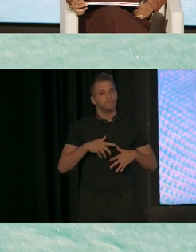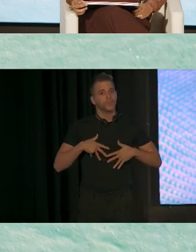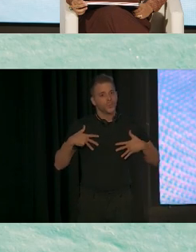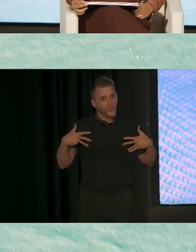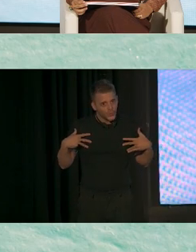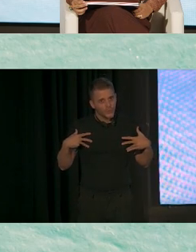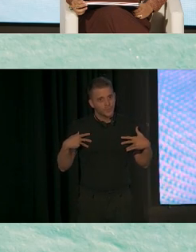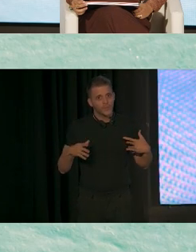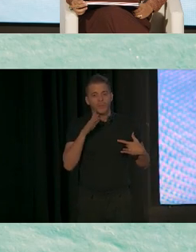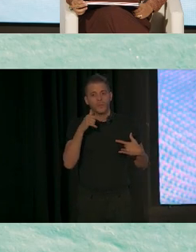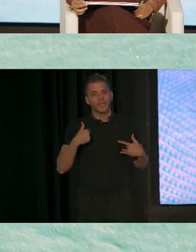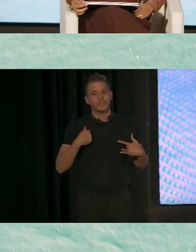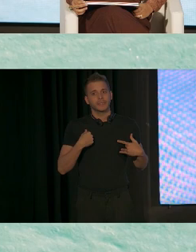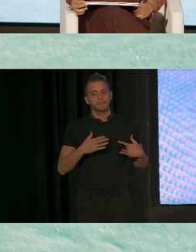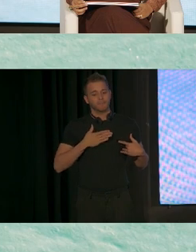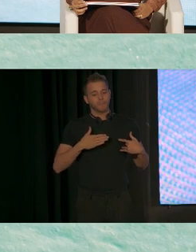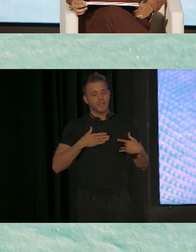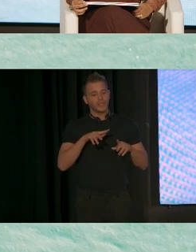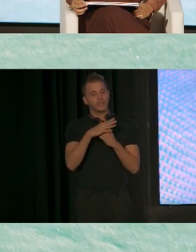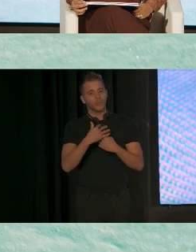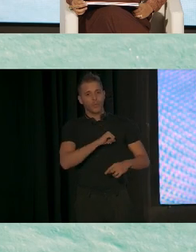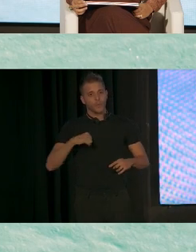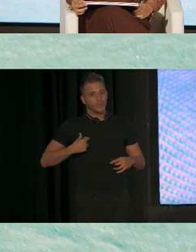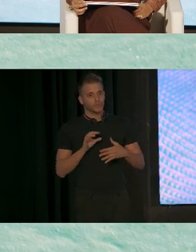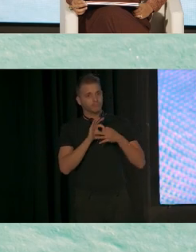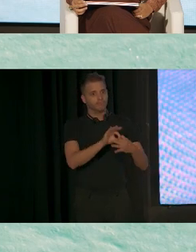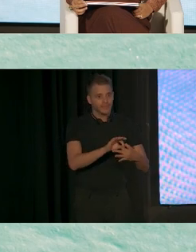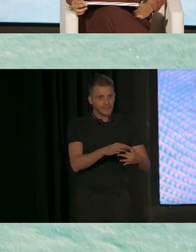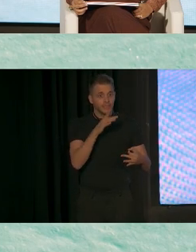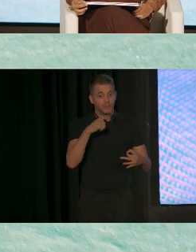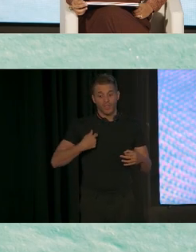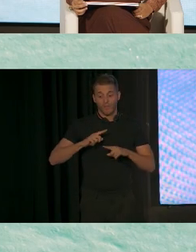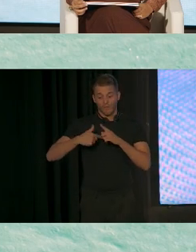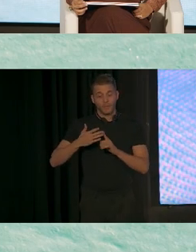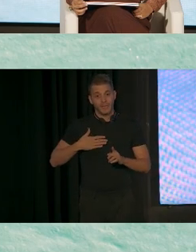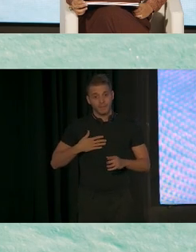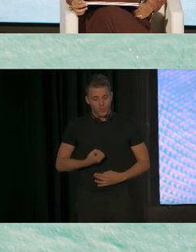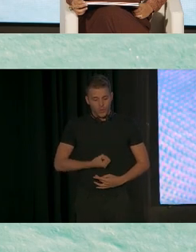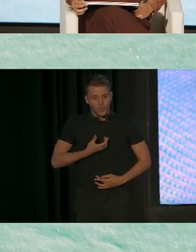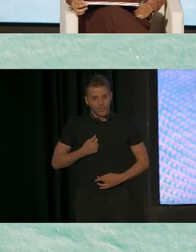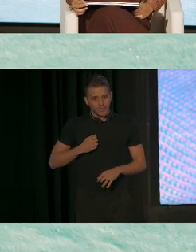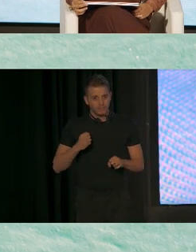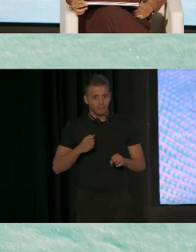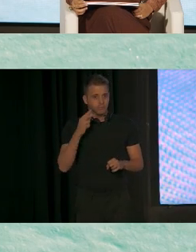resuena conmigo, porque mi familia es mi pasión y la razón por este trabajo. Tengo un